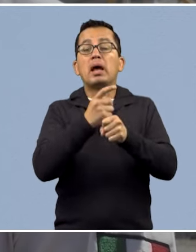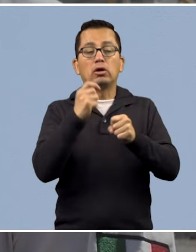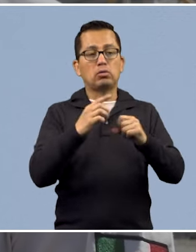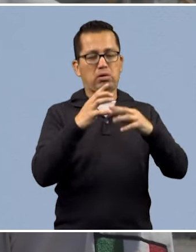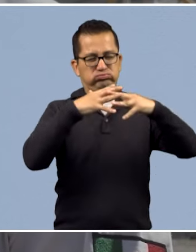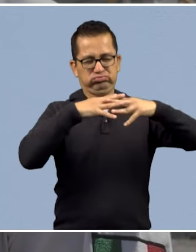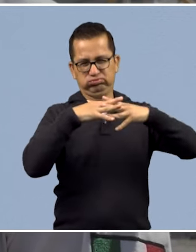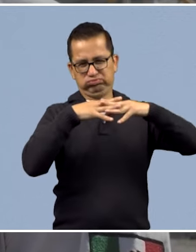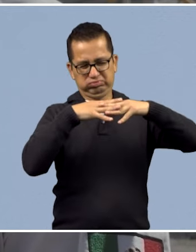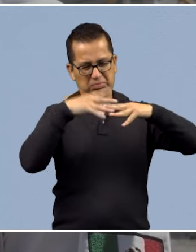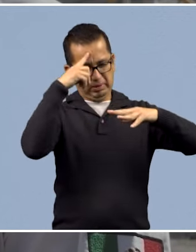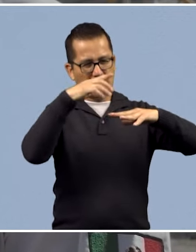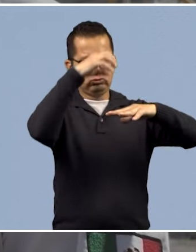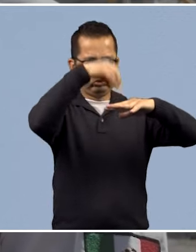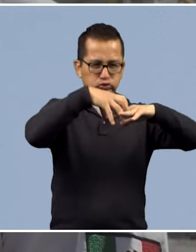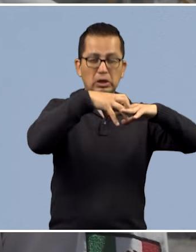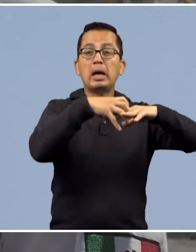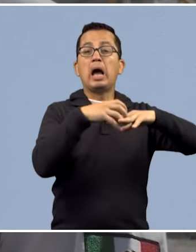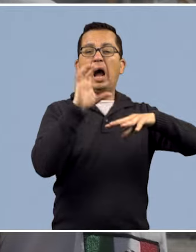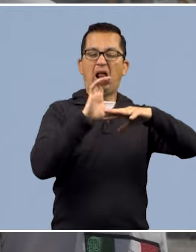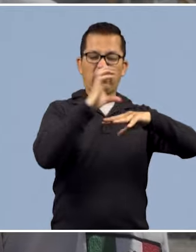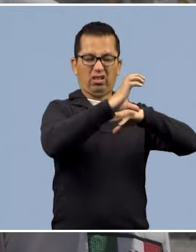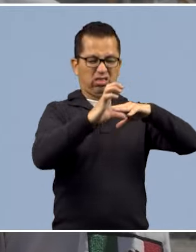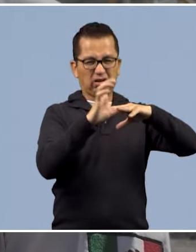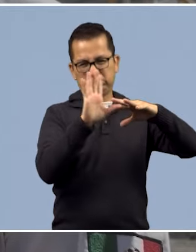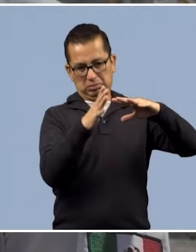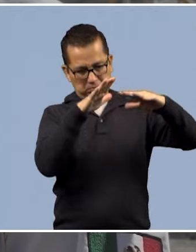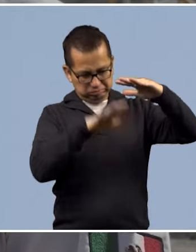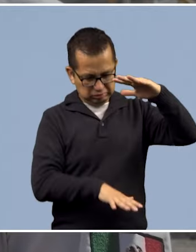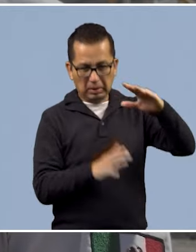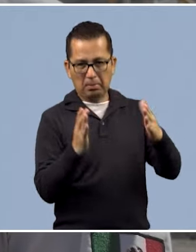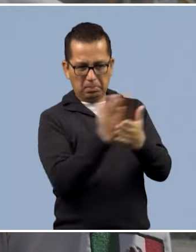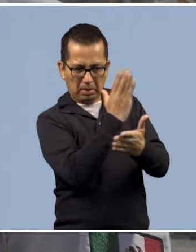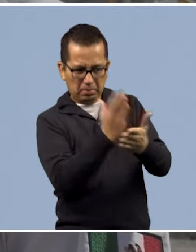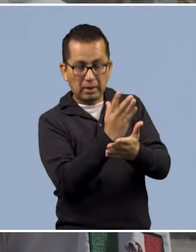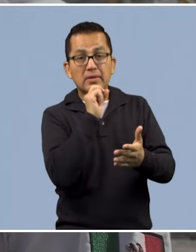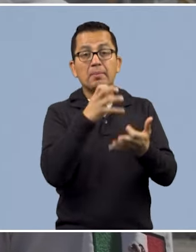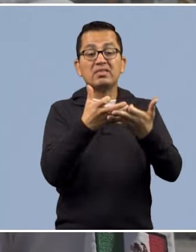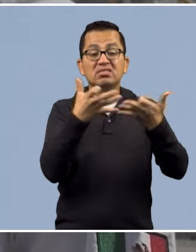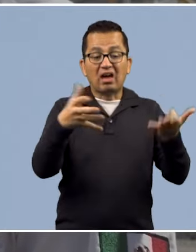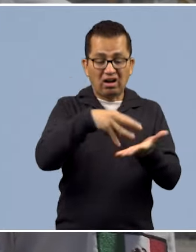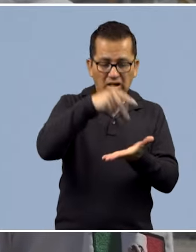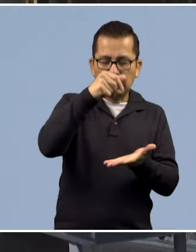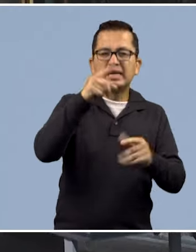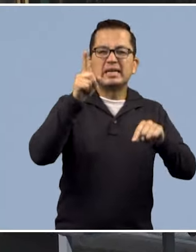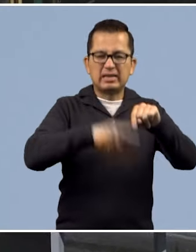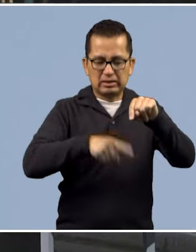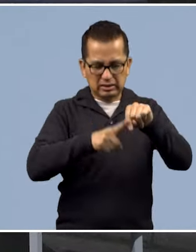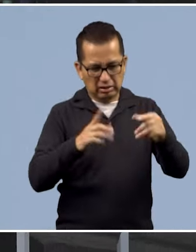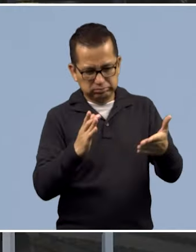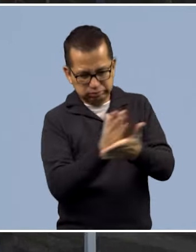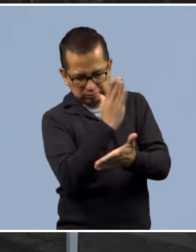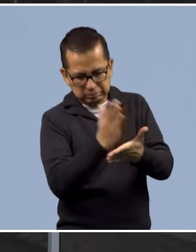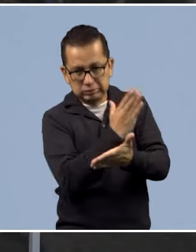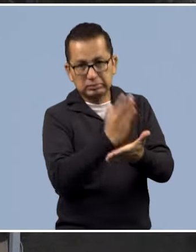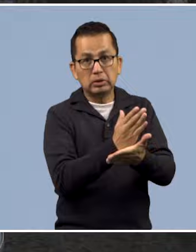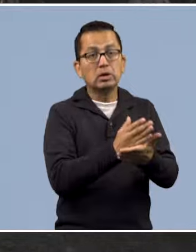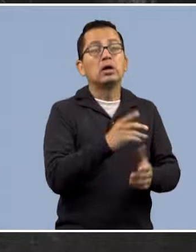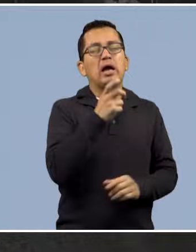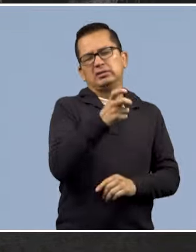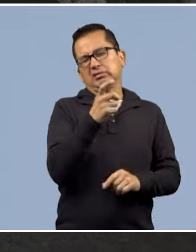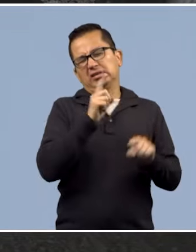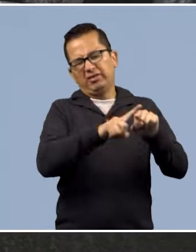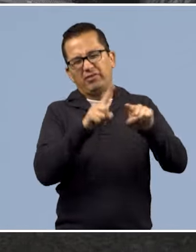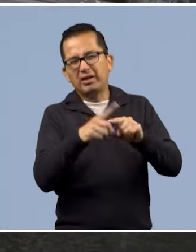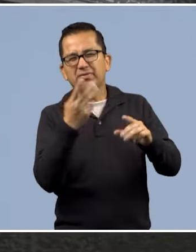retienen sólidos grandes y un desarenador donde se remueven arenas y, en general, sólidos